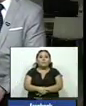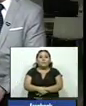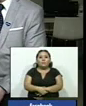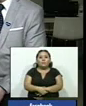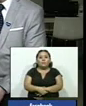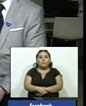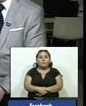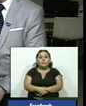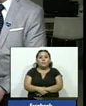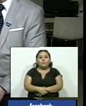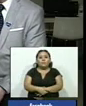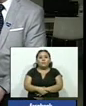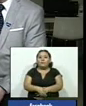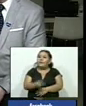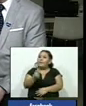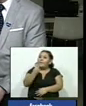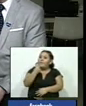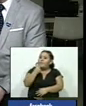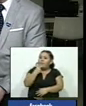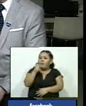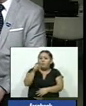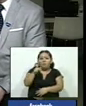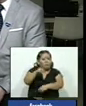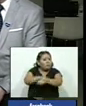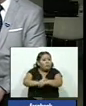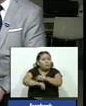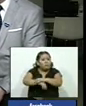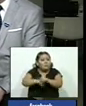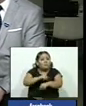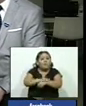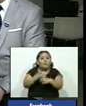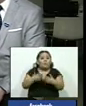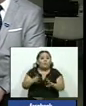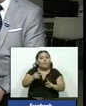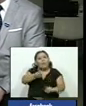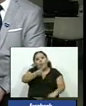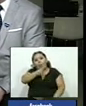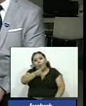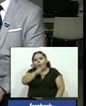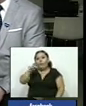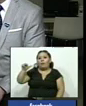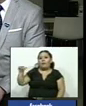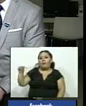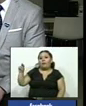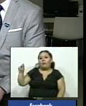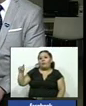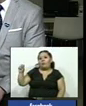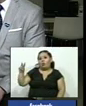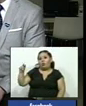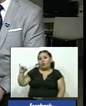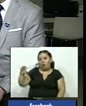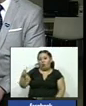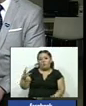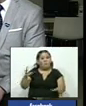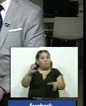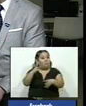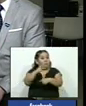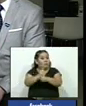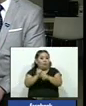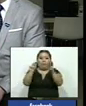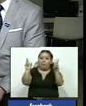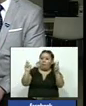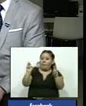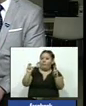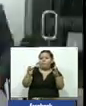Un viernes de muchas capturas a continuación nuestro compañero Antonio Valladares nos presentará un resumen de temas de